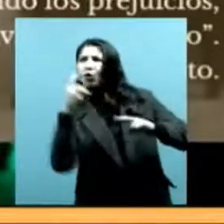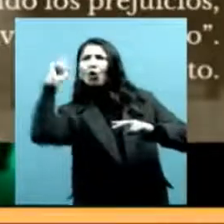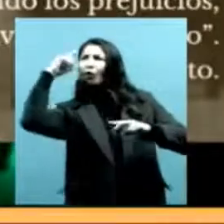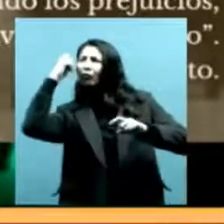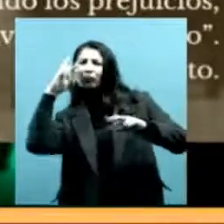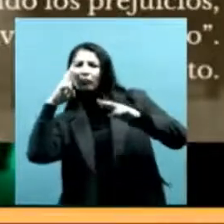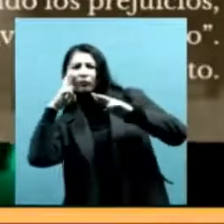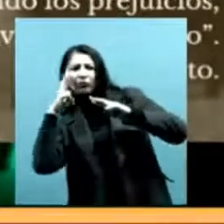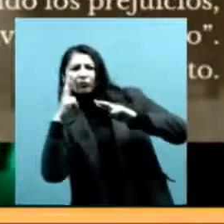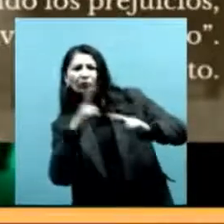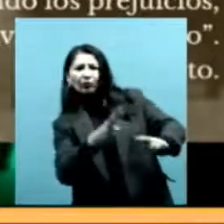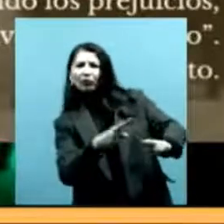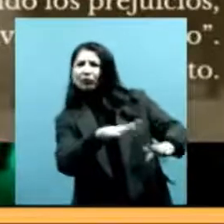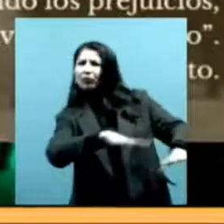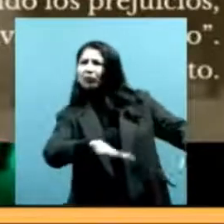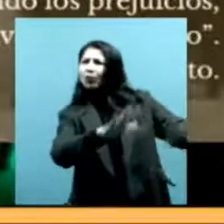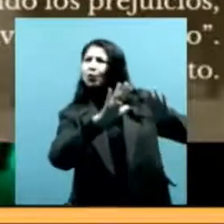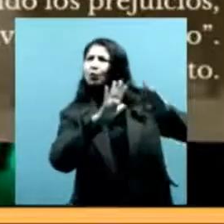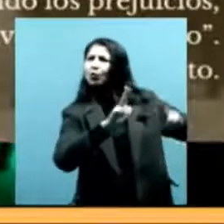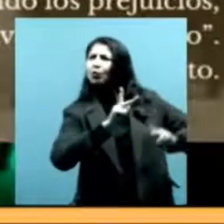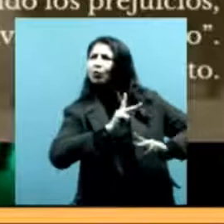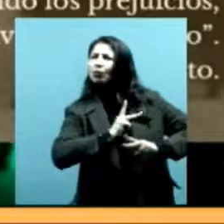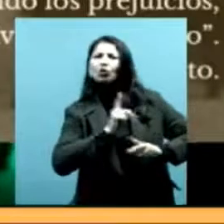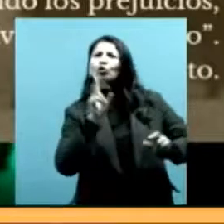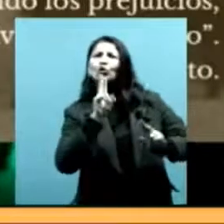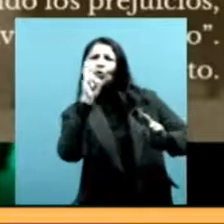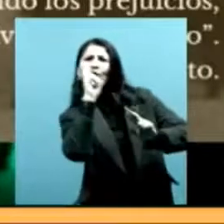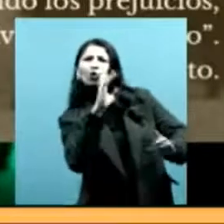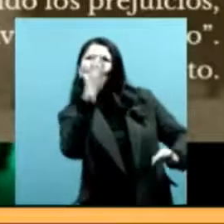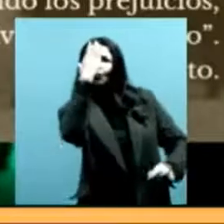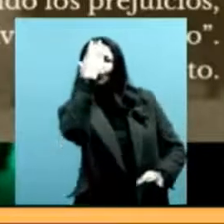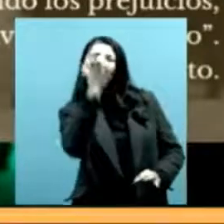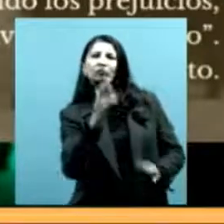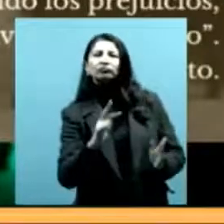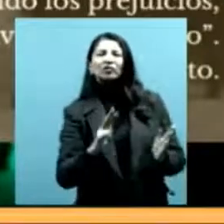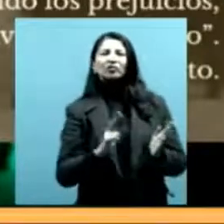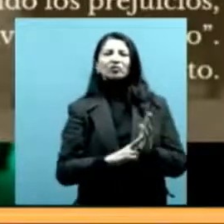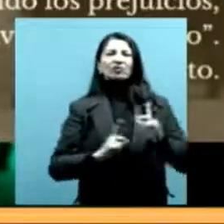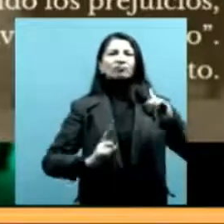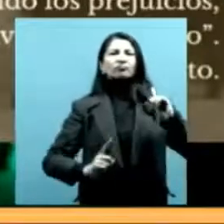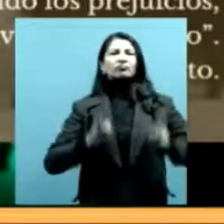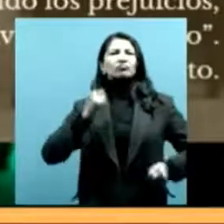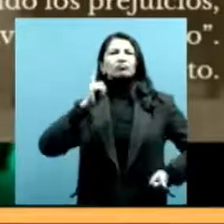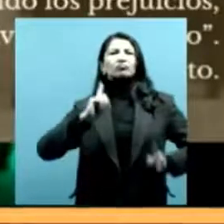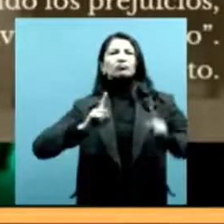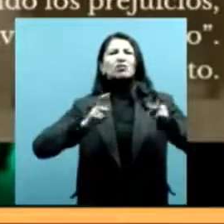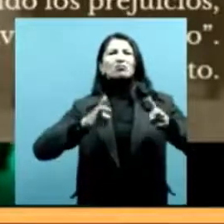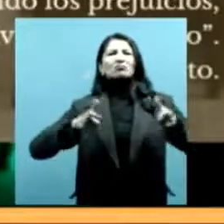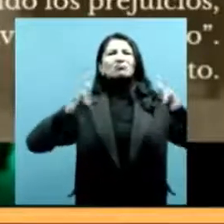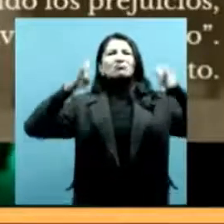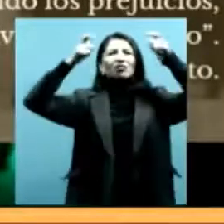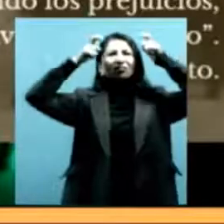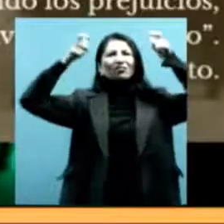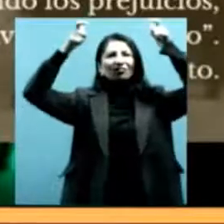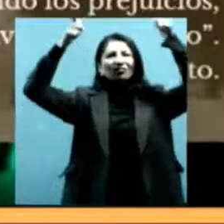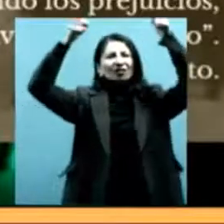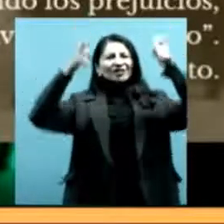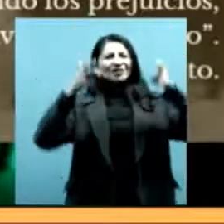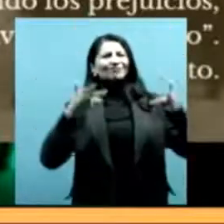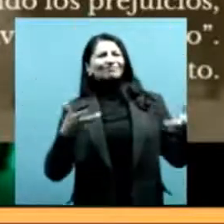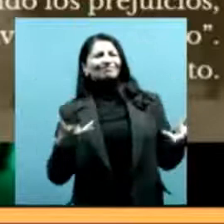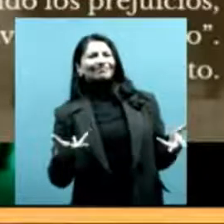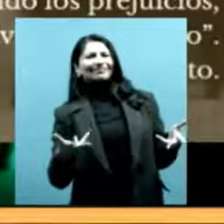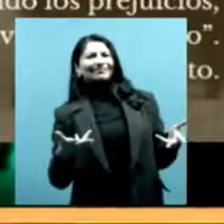Y entonces, esa denuncia a la burocracia, al funcionamiento de la burocracia del Estado en esos años, la jueza terminó diciendo lo